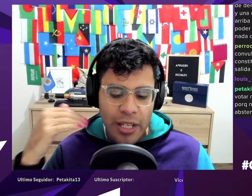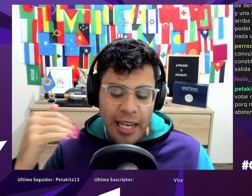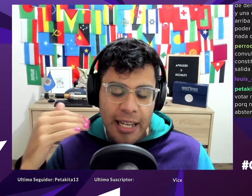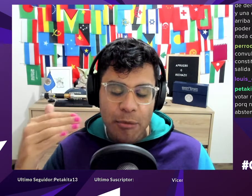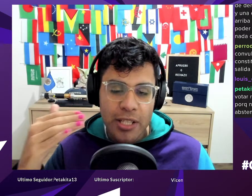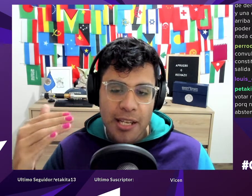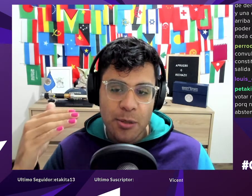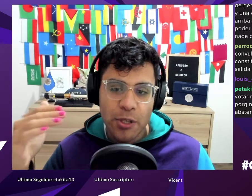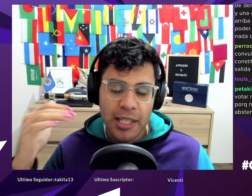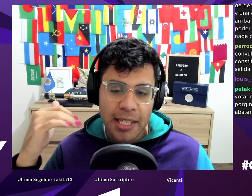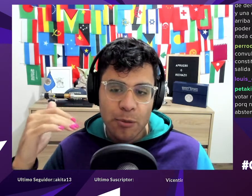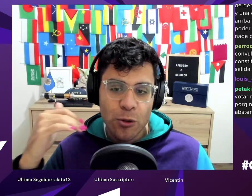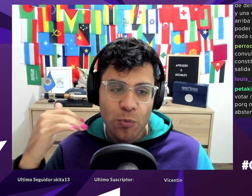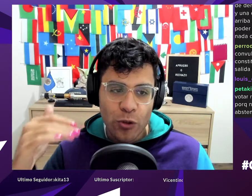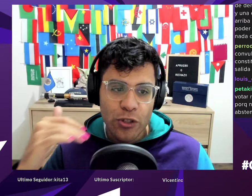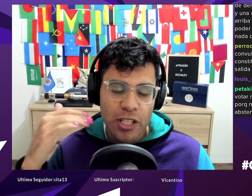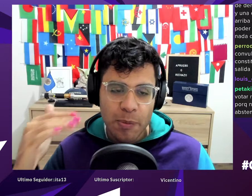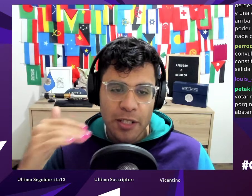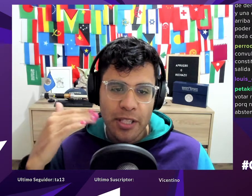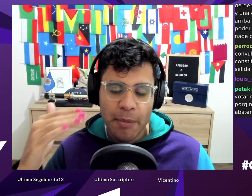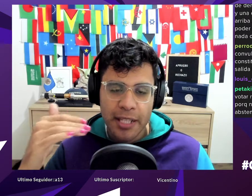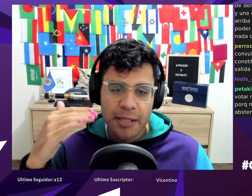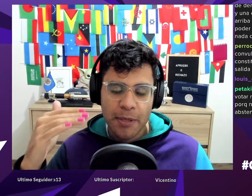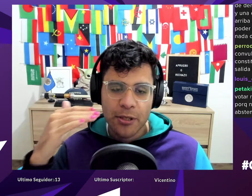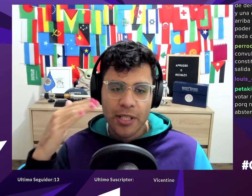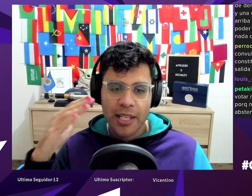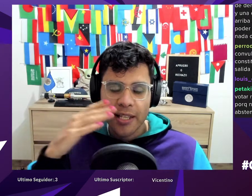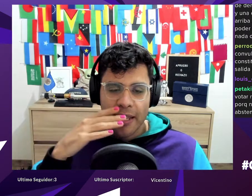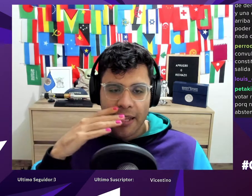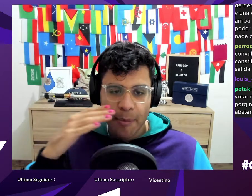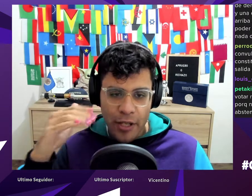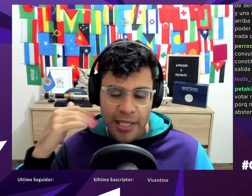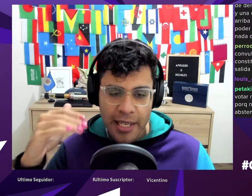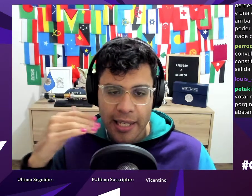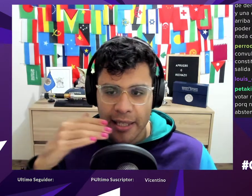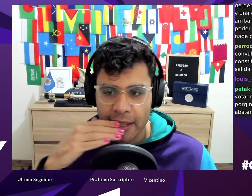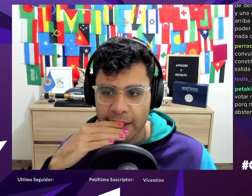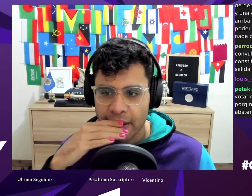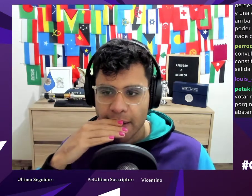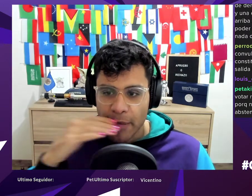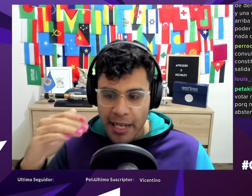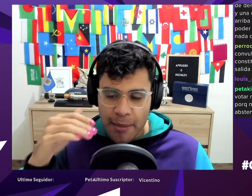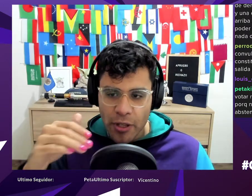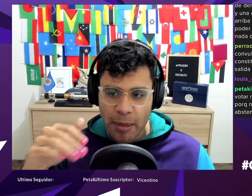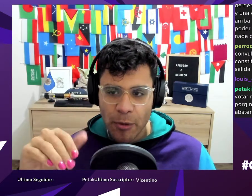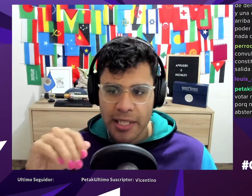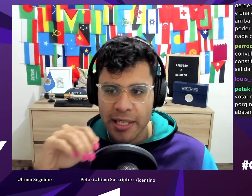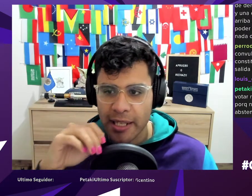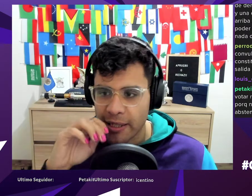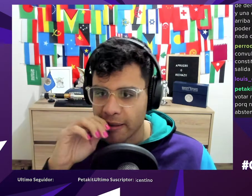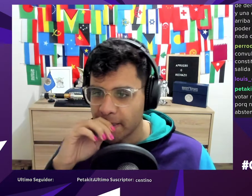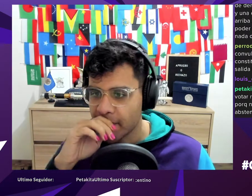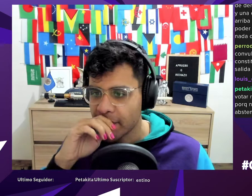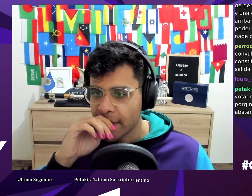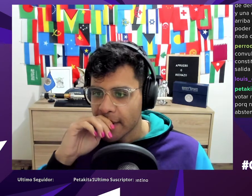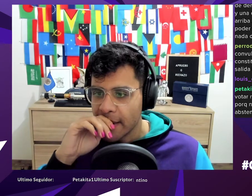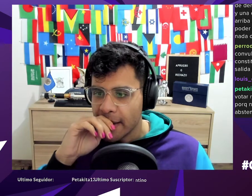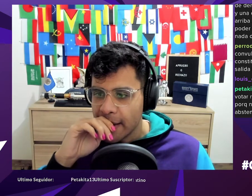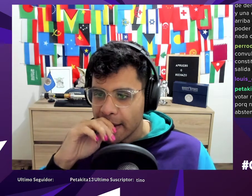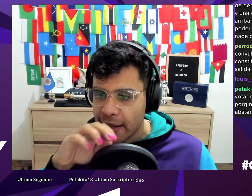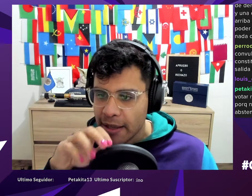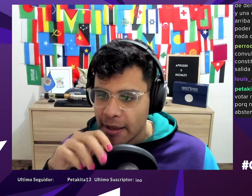no llegaríamos a esto porque tenemos muchos espacios de participación de democracia directa mecanismo de democracia directa